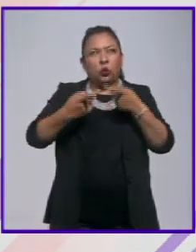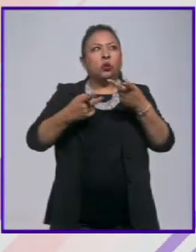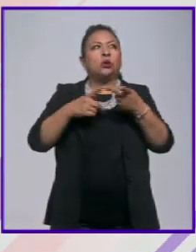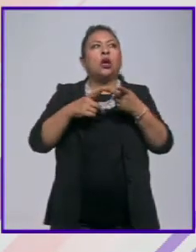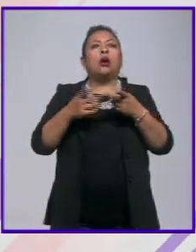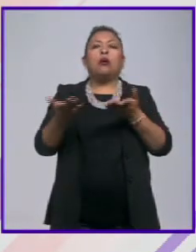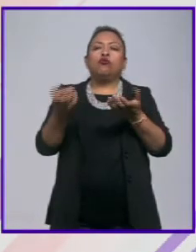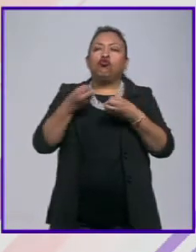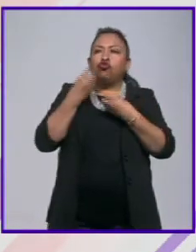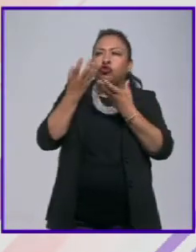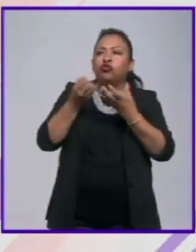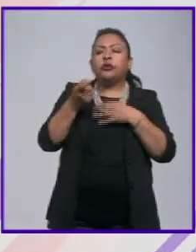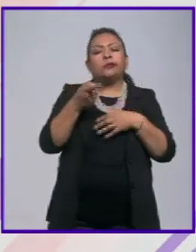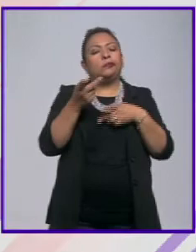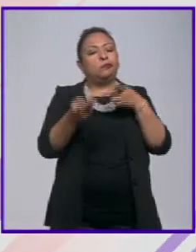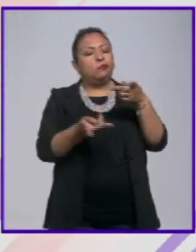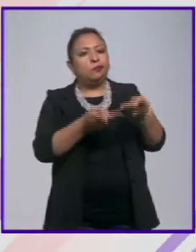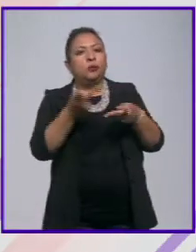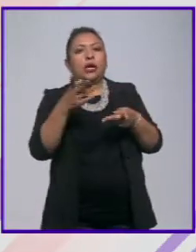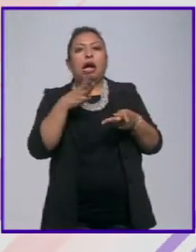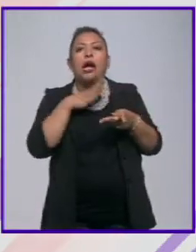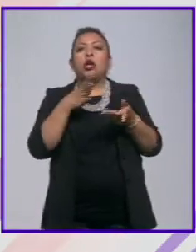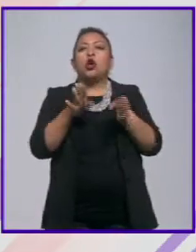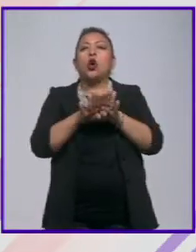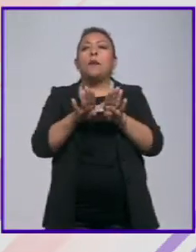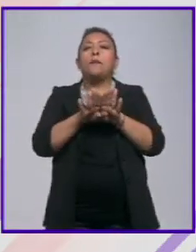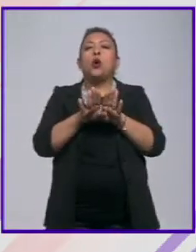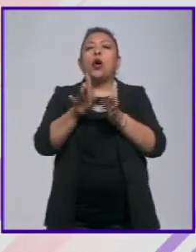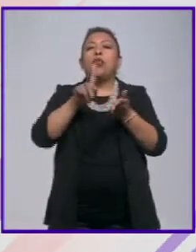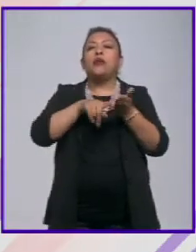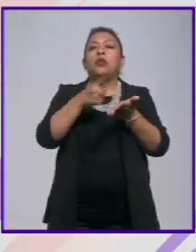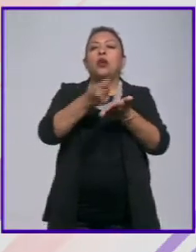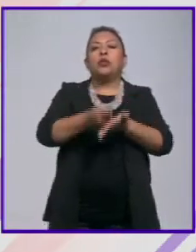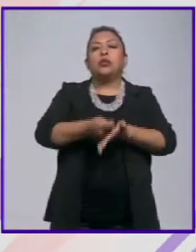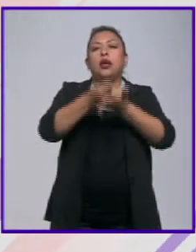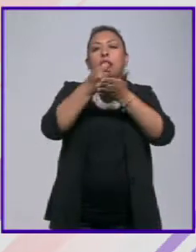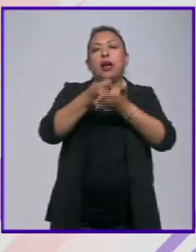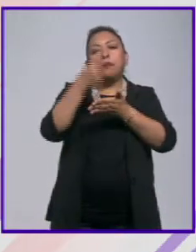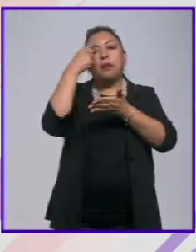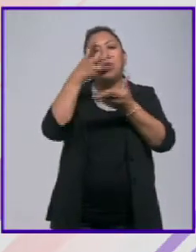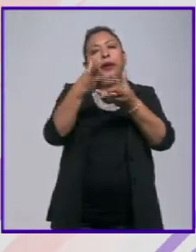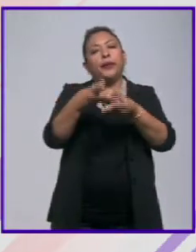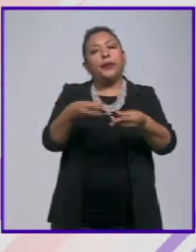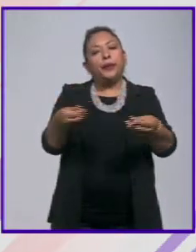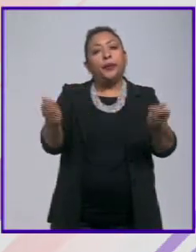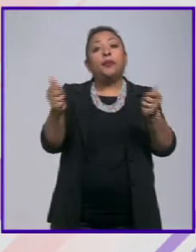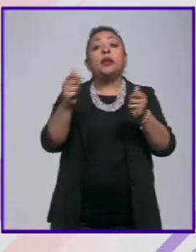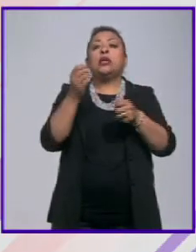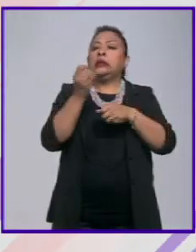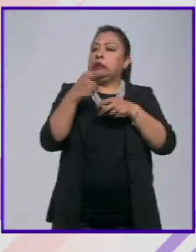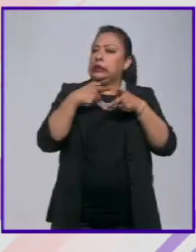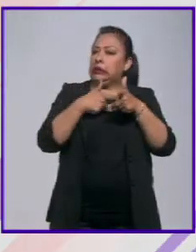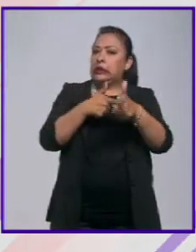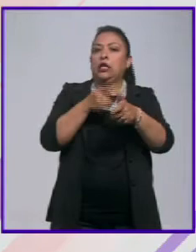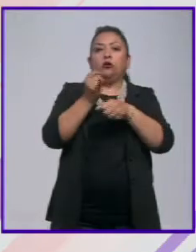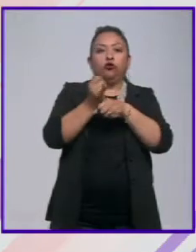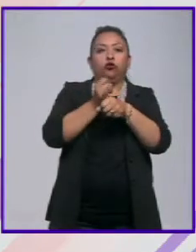que va hablando el paciente se va creando un efecto terapéutico para ese mal y la investigación continúa